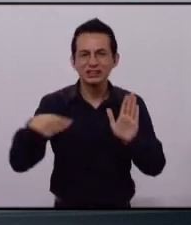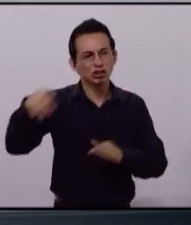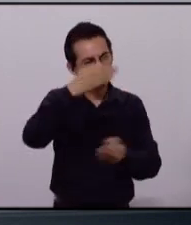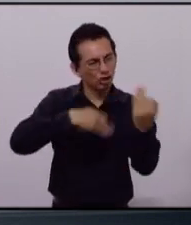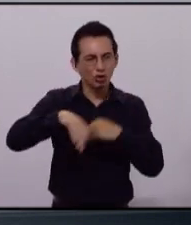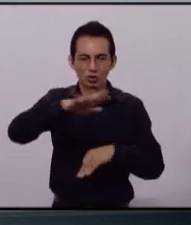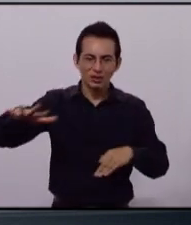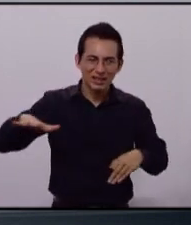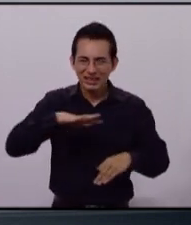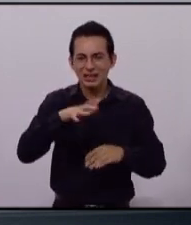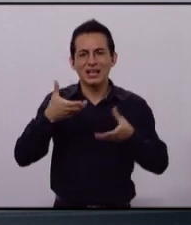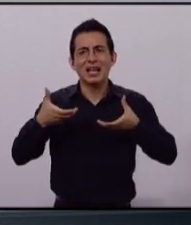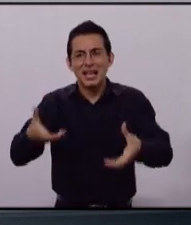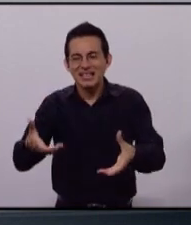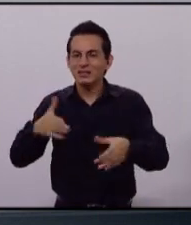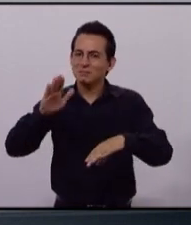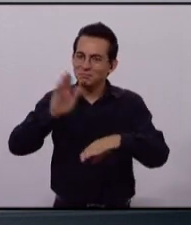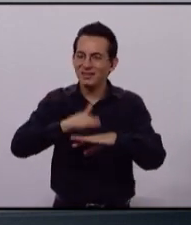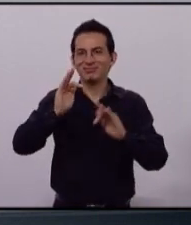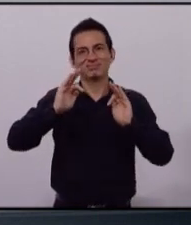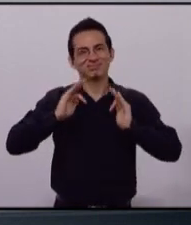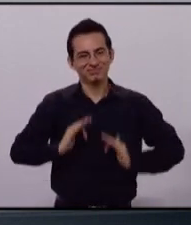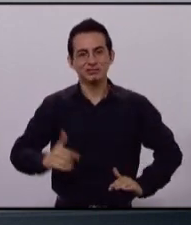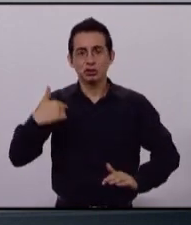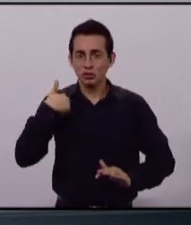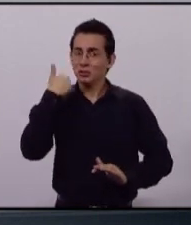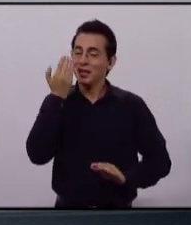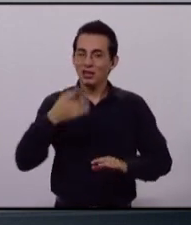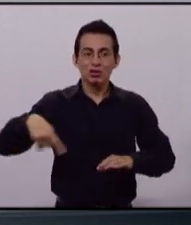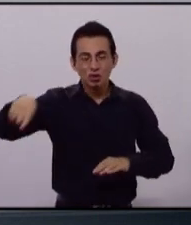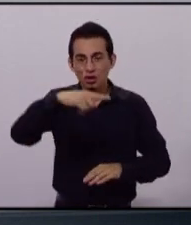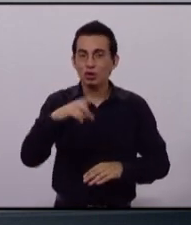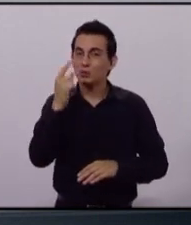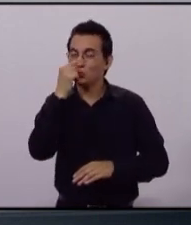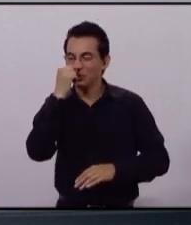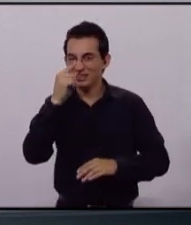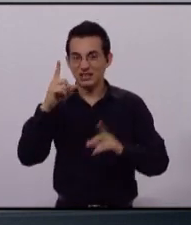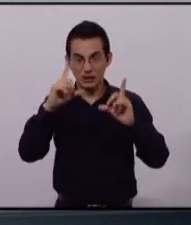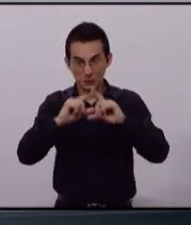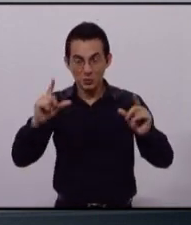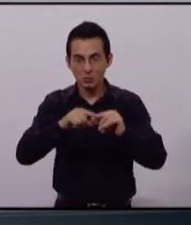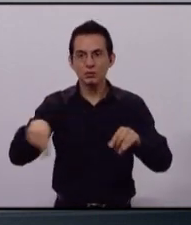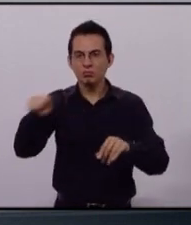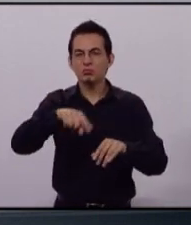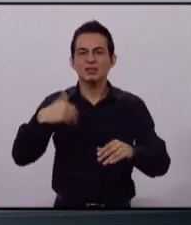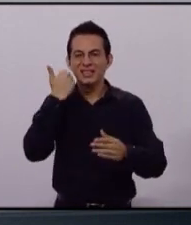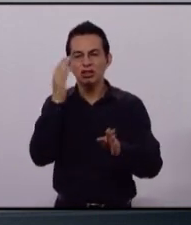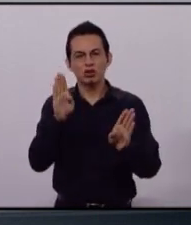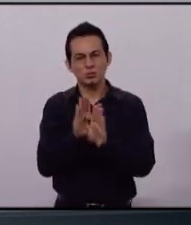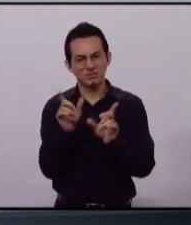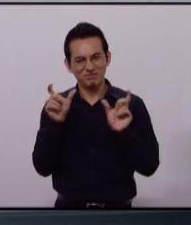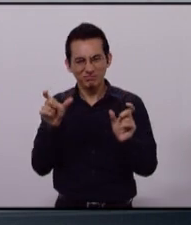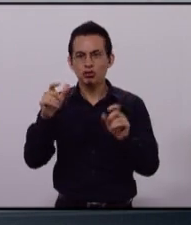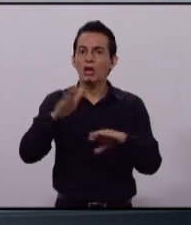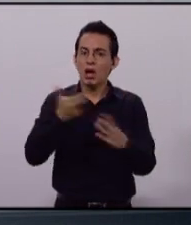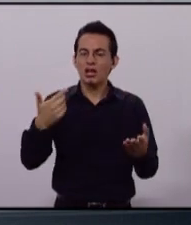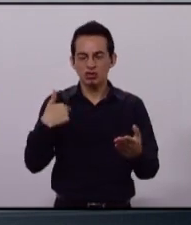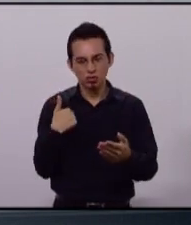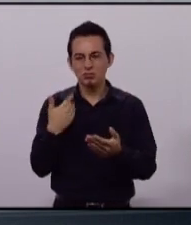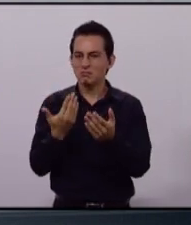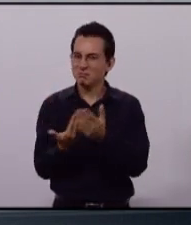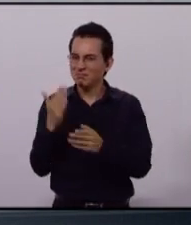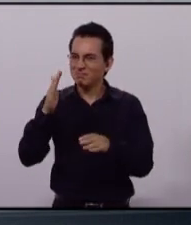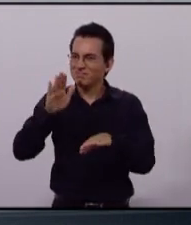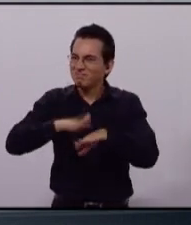calles de nuestro municipio y a pesar de que la policía de Zapopan es de carácter preventivo, propondré una mayor coordinación con las